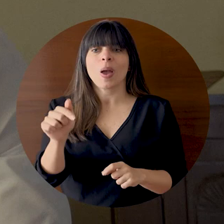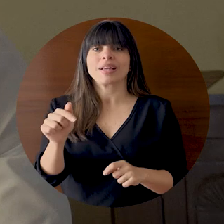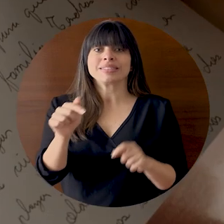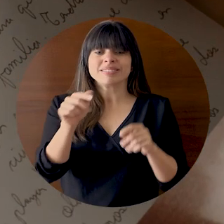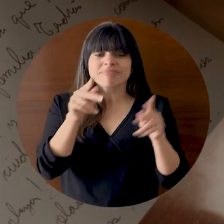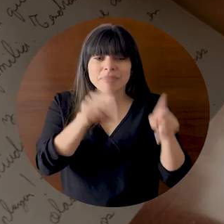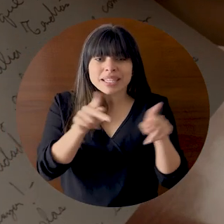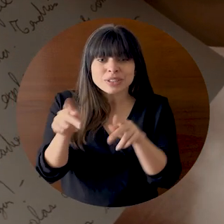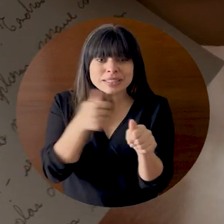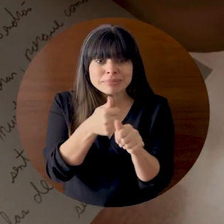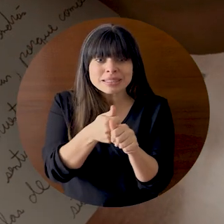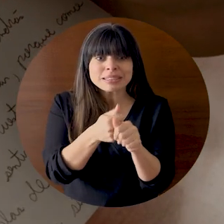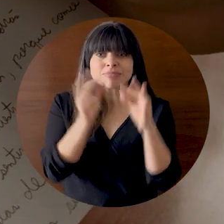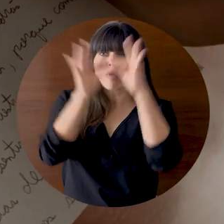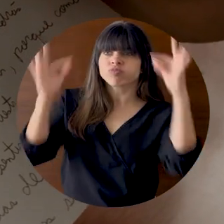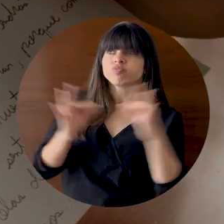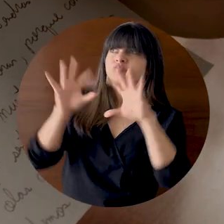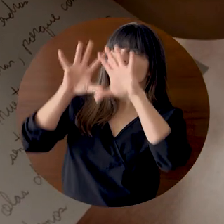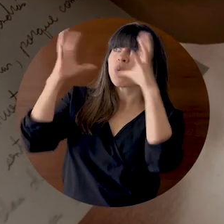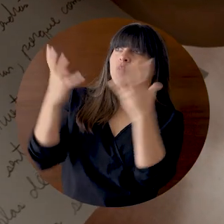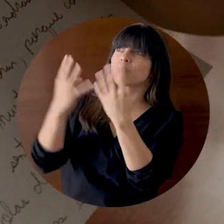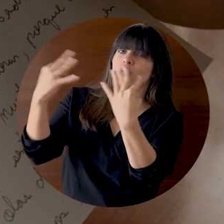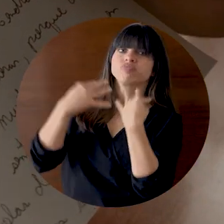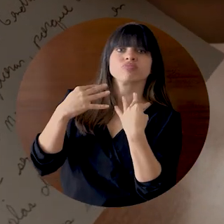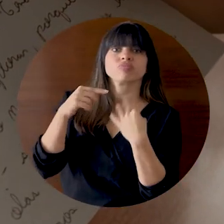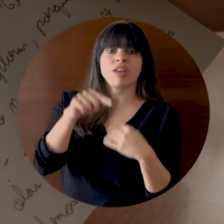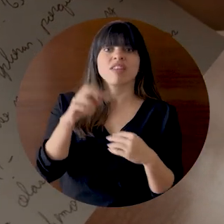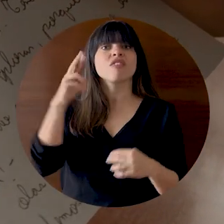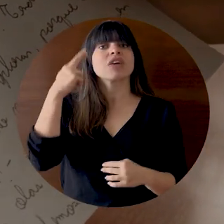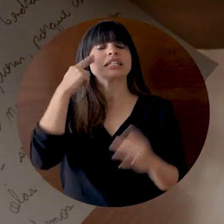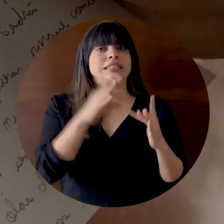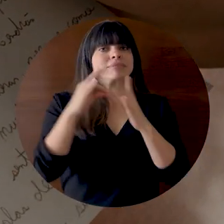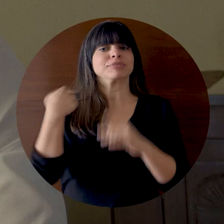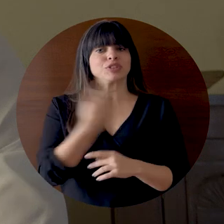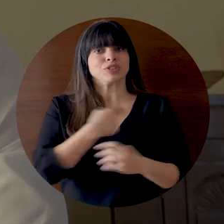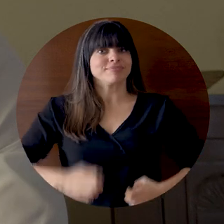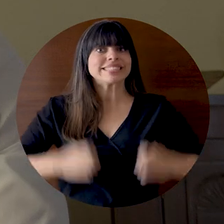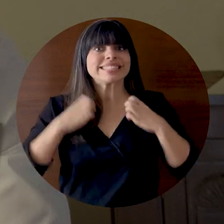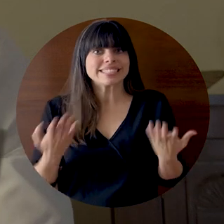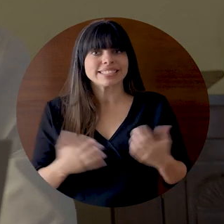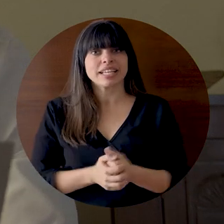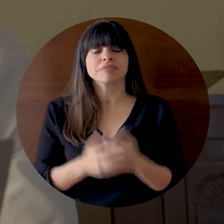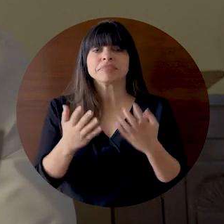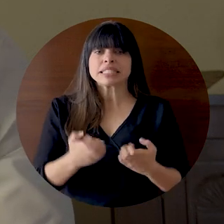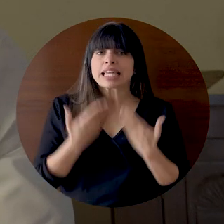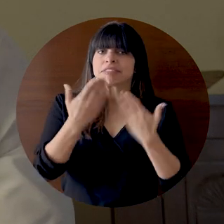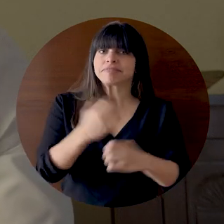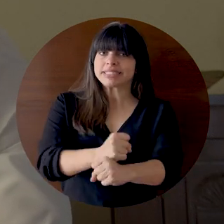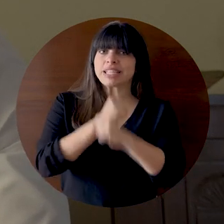nuestra gente la que nos ha distinguido en el mundo y es nuestra principal razón de ser. Queremos darte seguridad